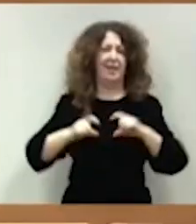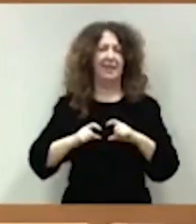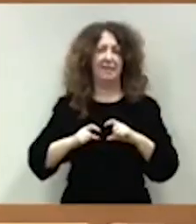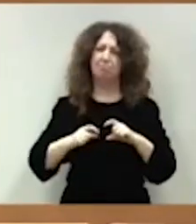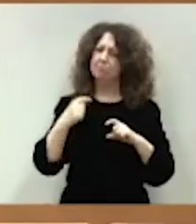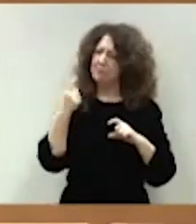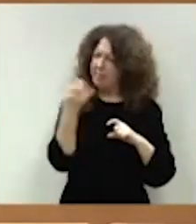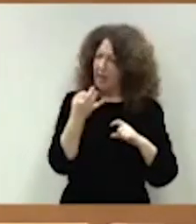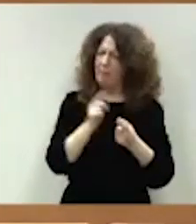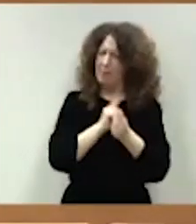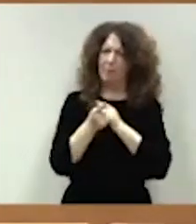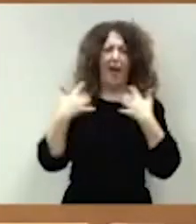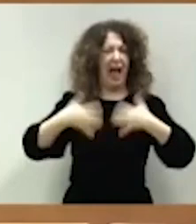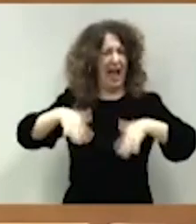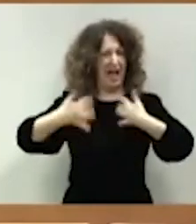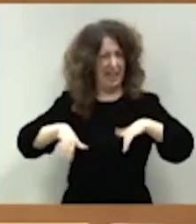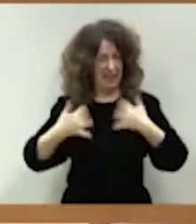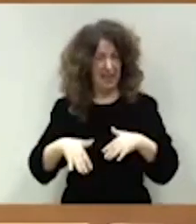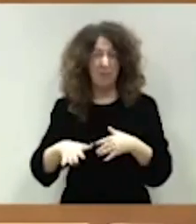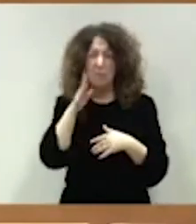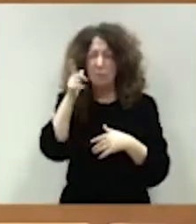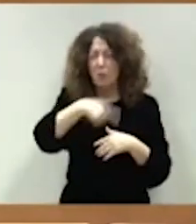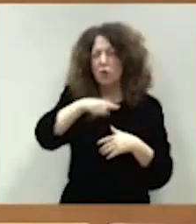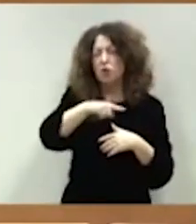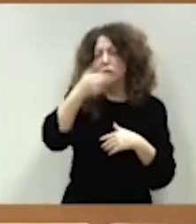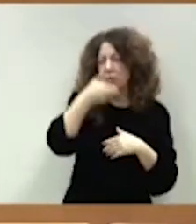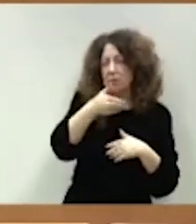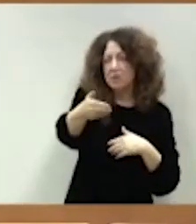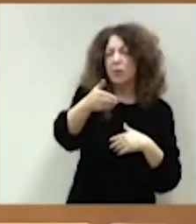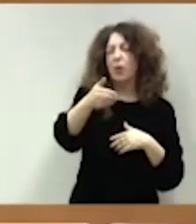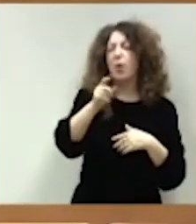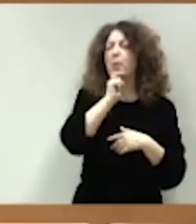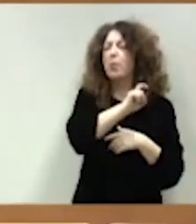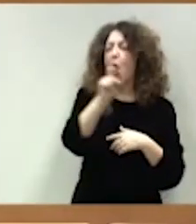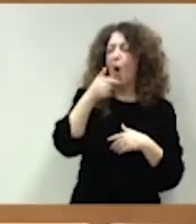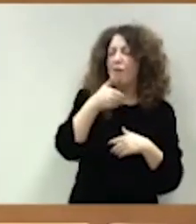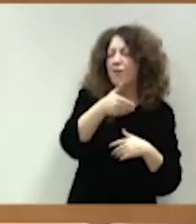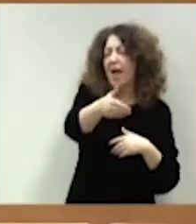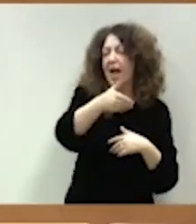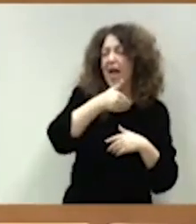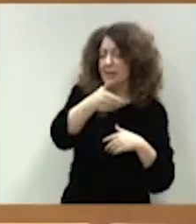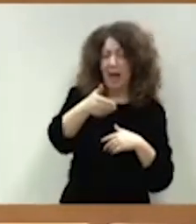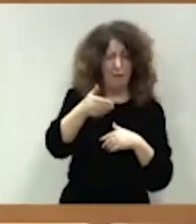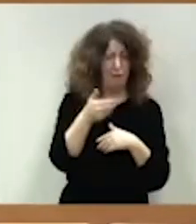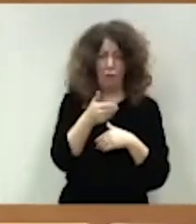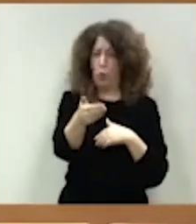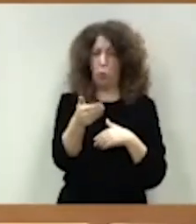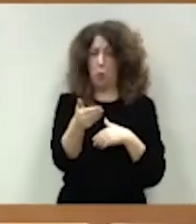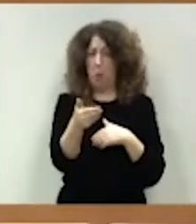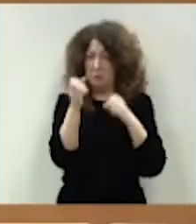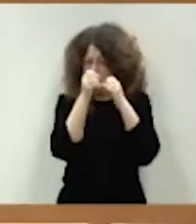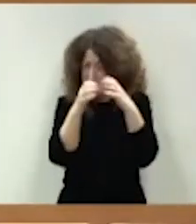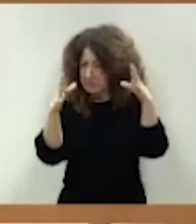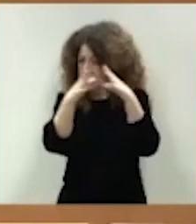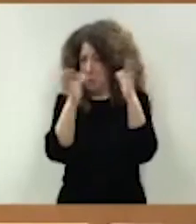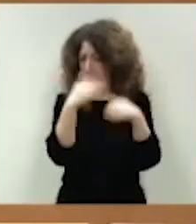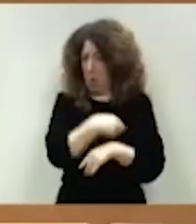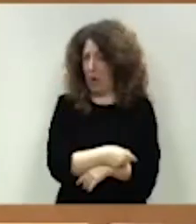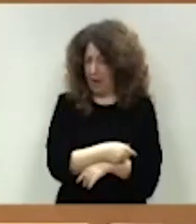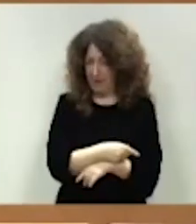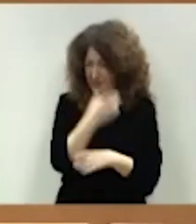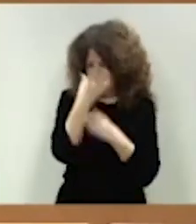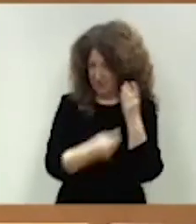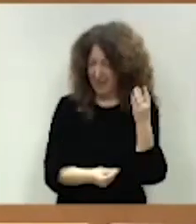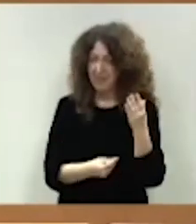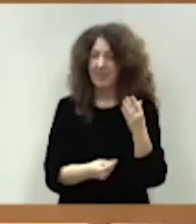porque, desde luego, como profeta, no tienen mucho futuro. Fíjense, el señor Feijóo aseguró que